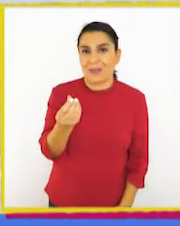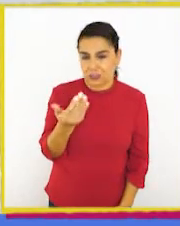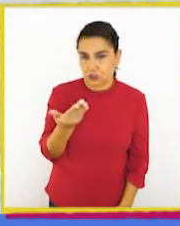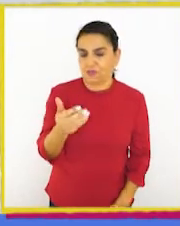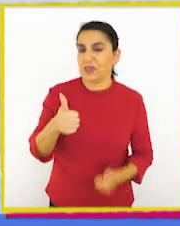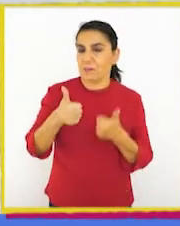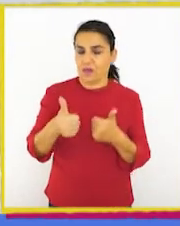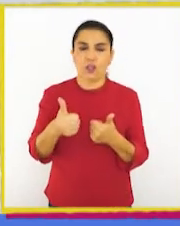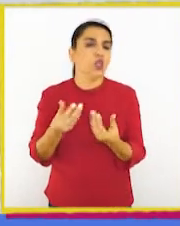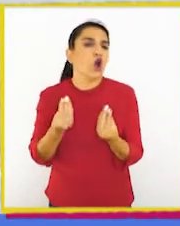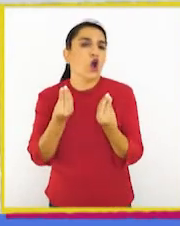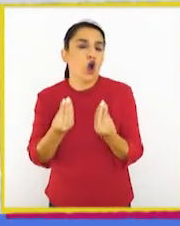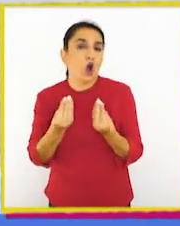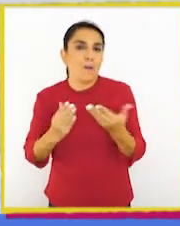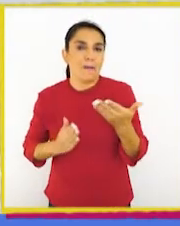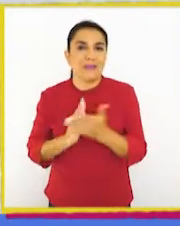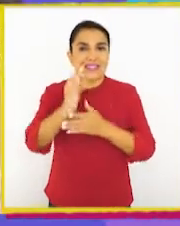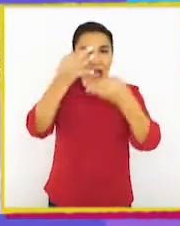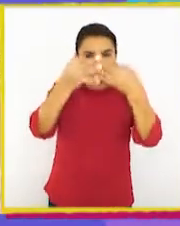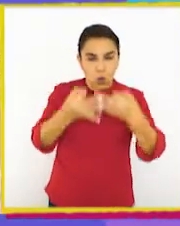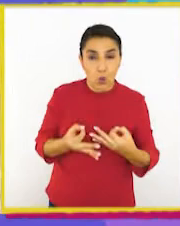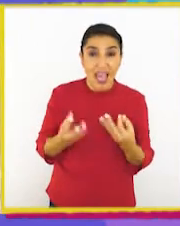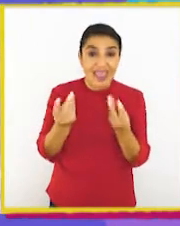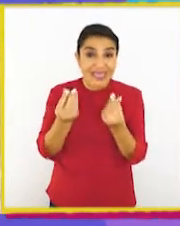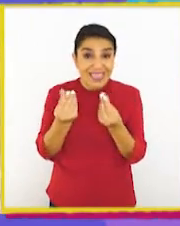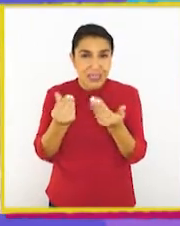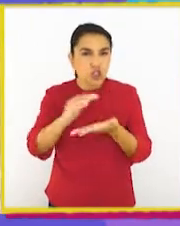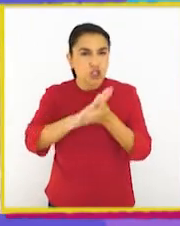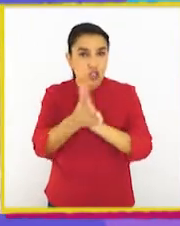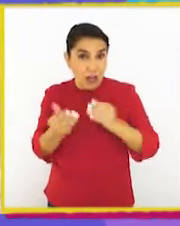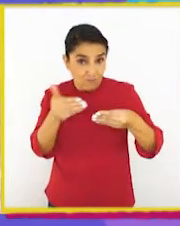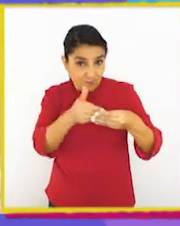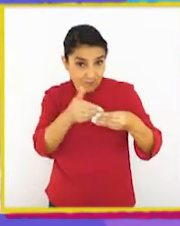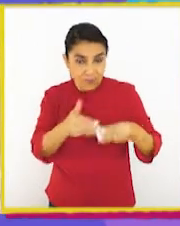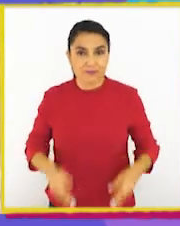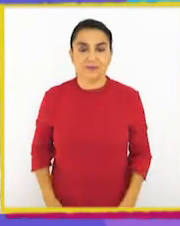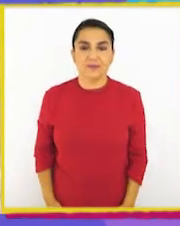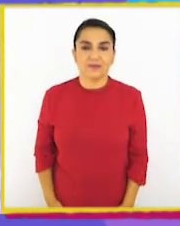pesos. Perfecto. ¿Cómo podemos comenzar a calcular cuánto dinero hay en total?